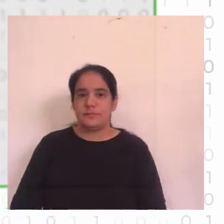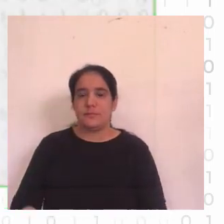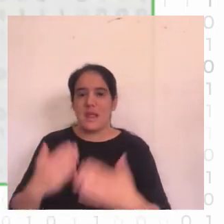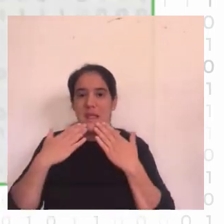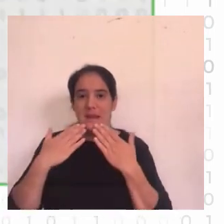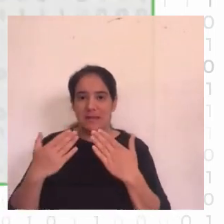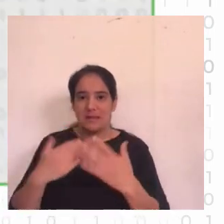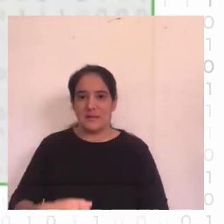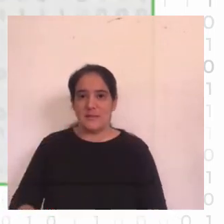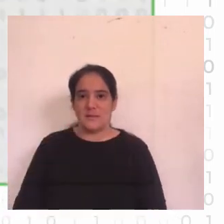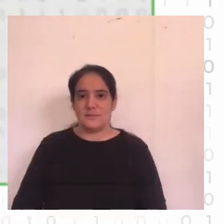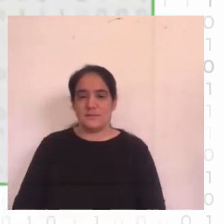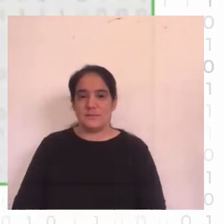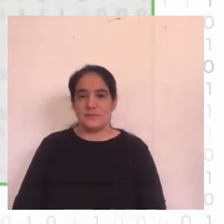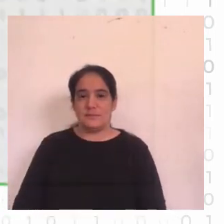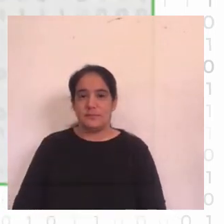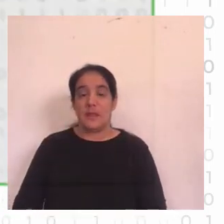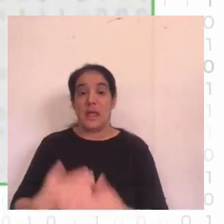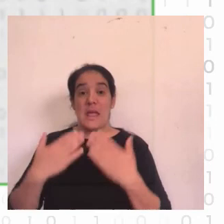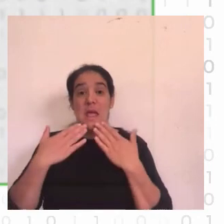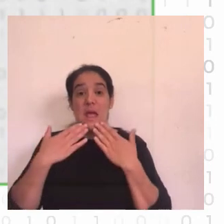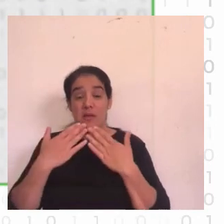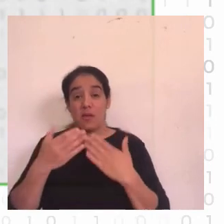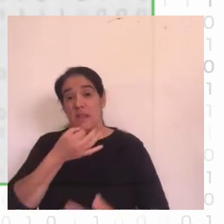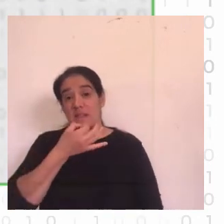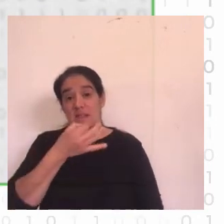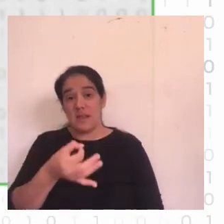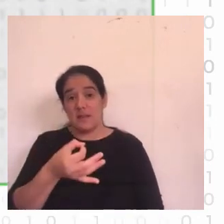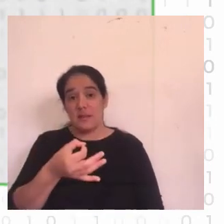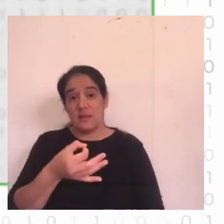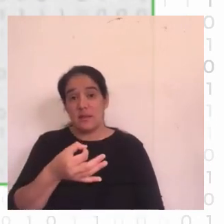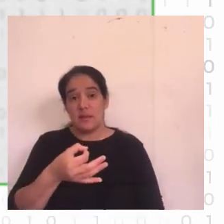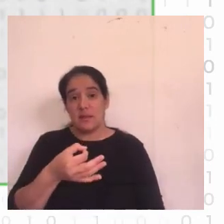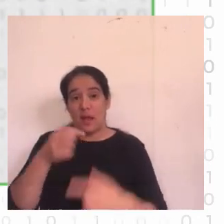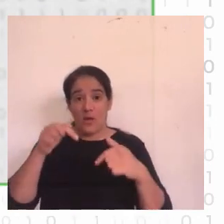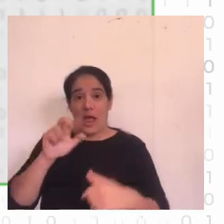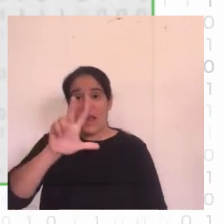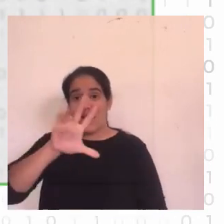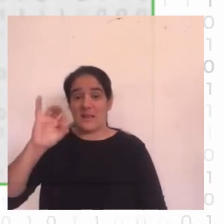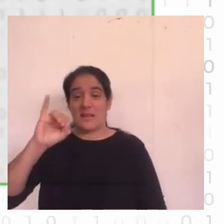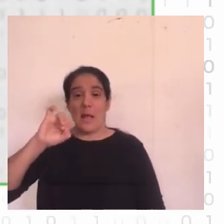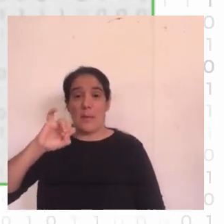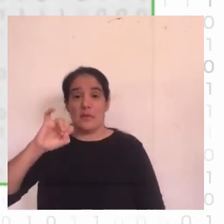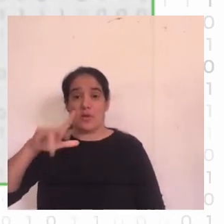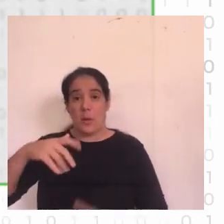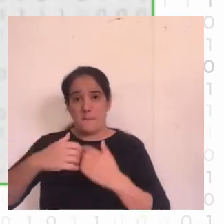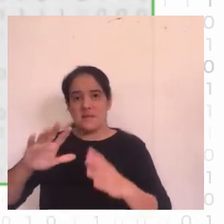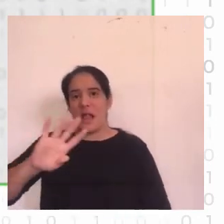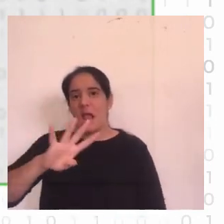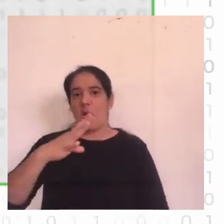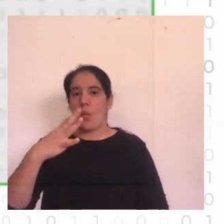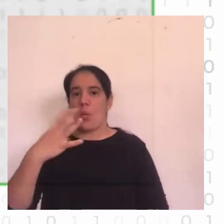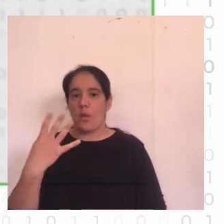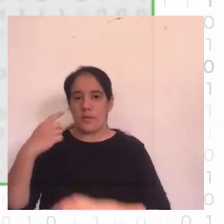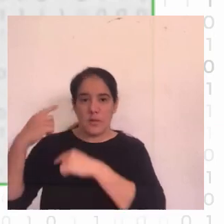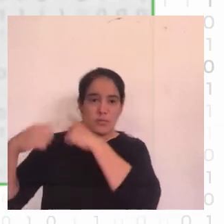gracias aprovecho para contarle a la audiencia sí que ahora el 30 de mayo comienza la cuarta generación de la maestría